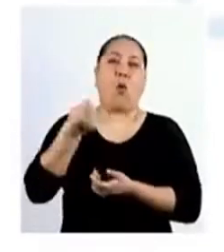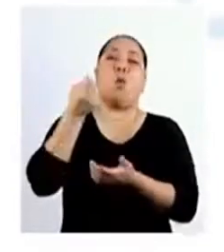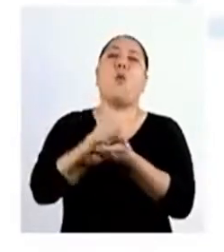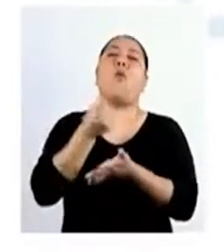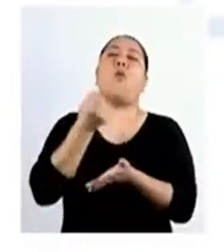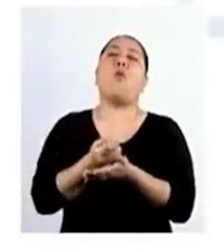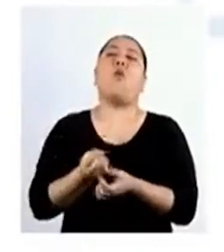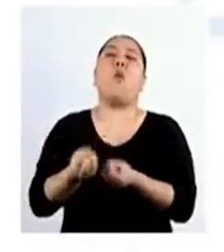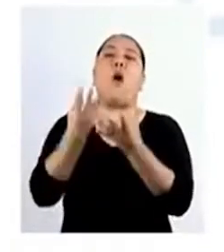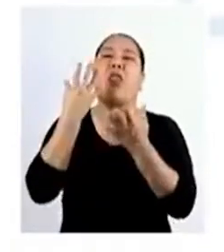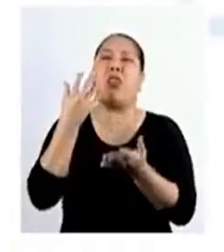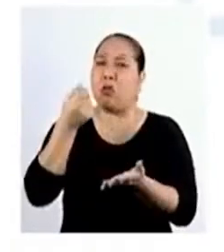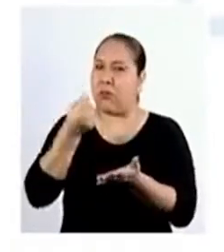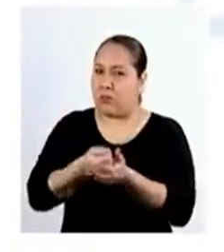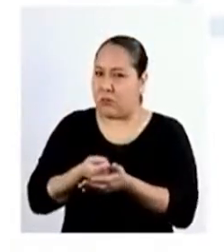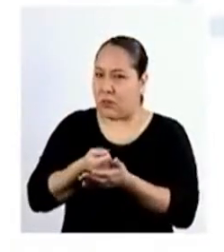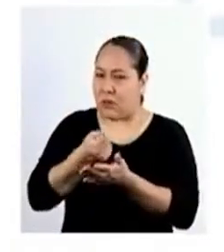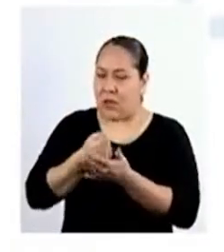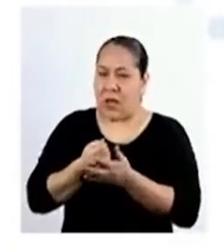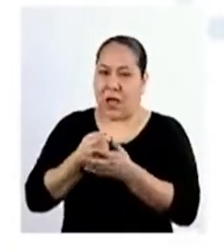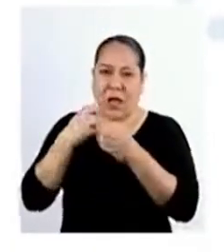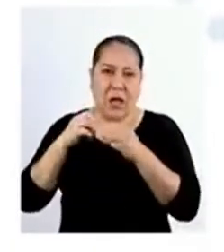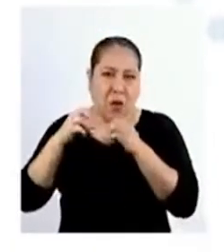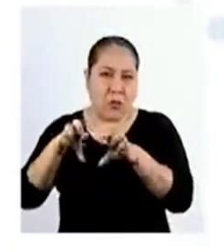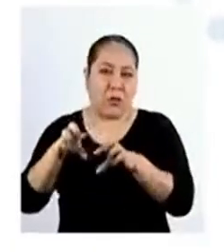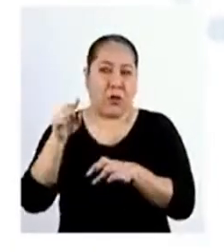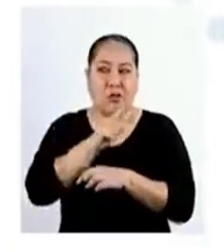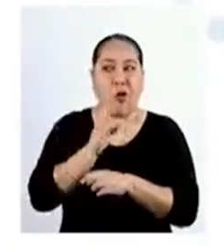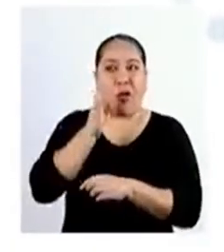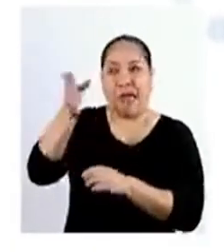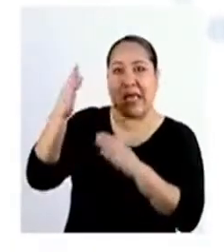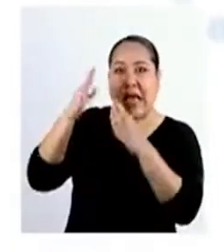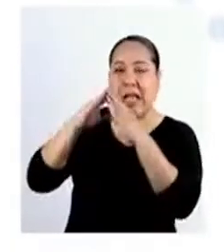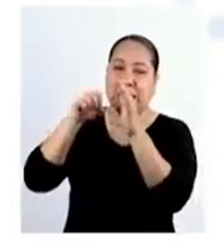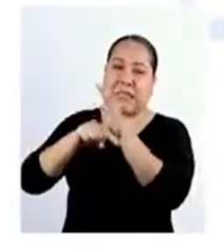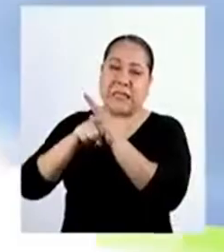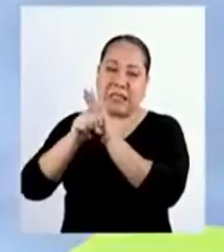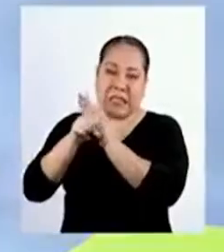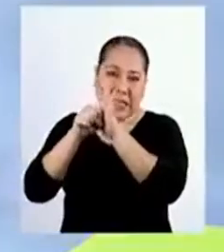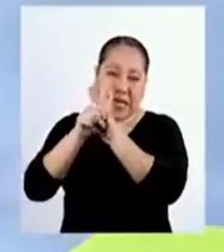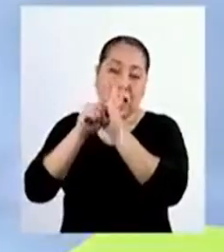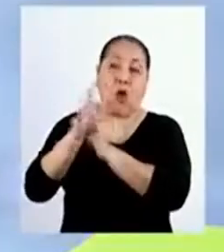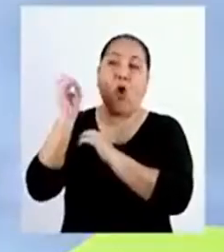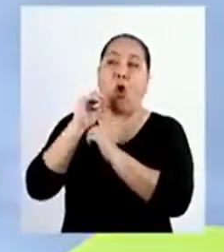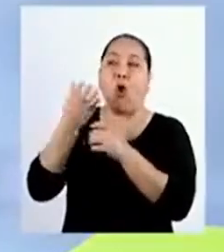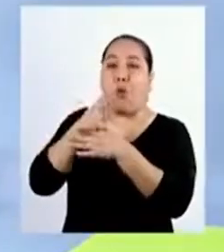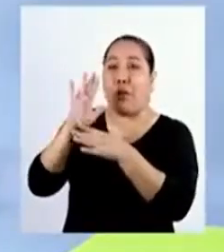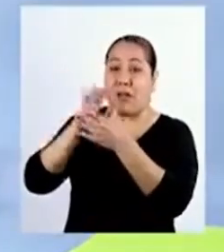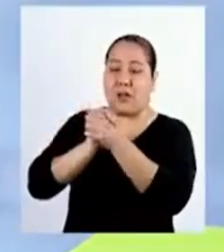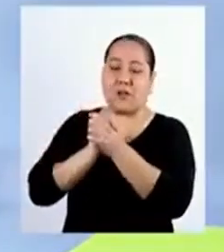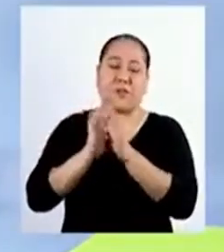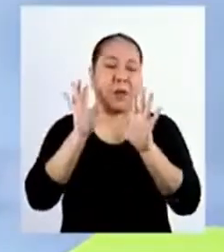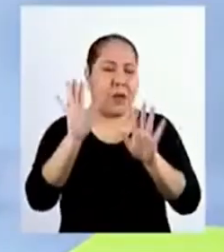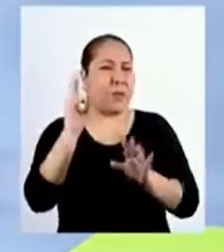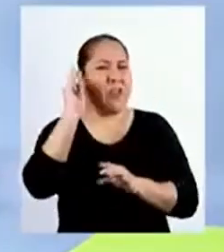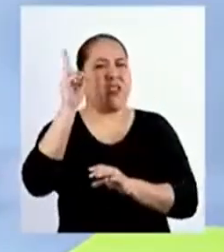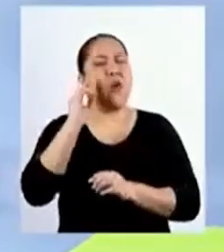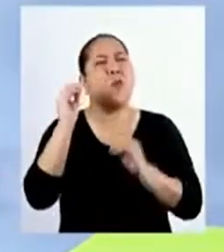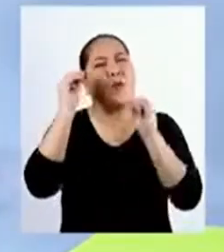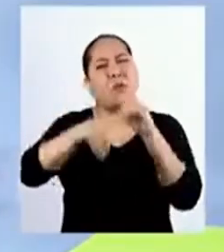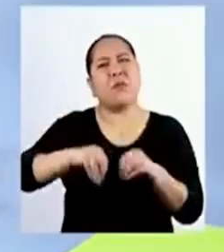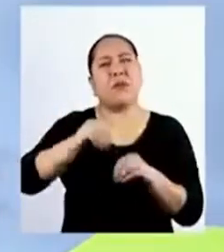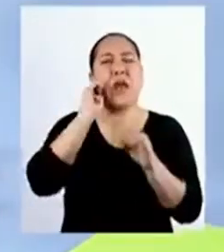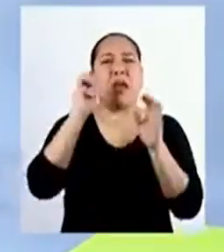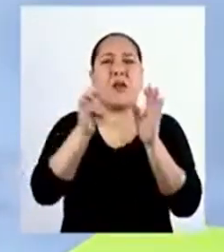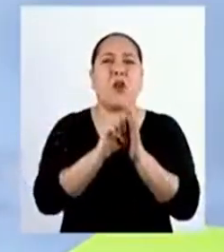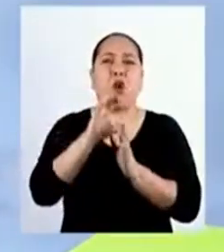examen Es no ir al cine O no estar con los amigos Y podemos profesor Poner un ejemplo de costo